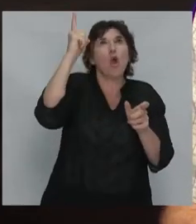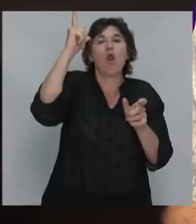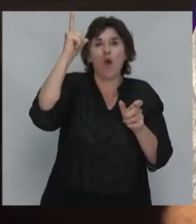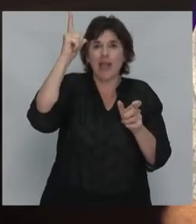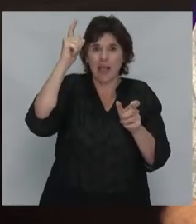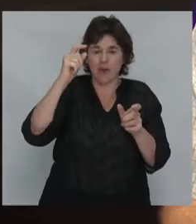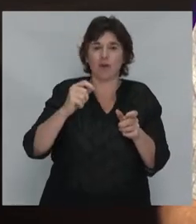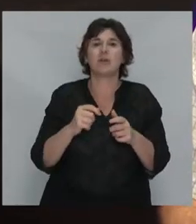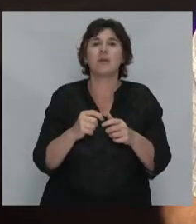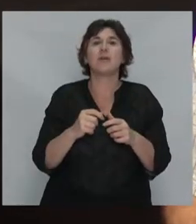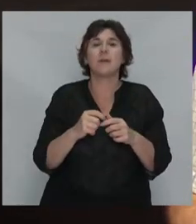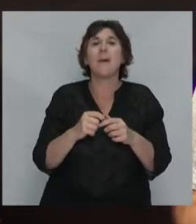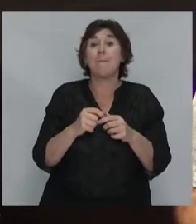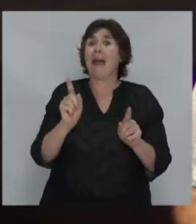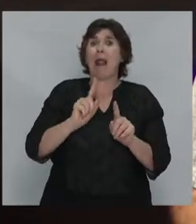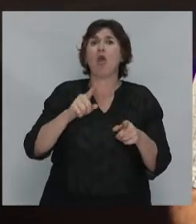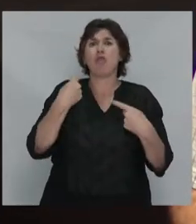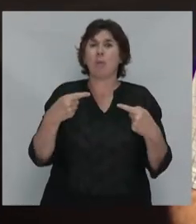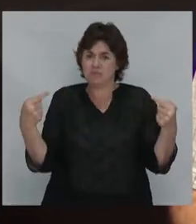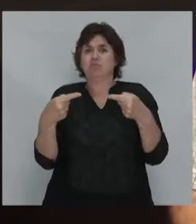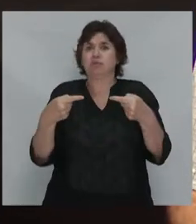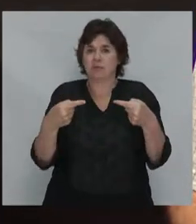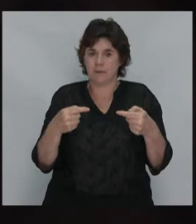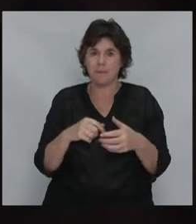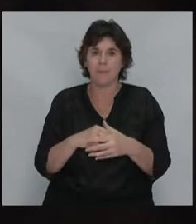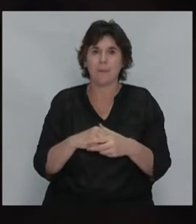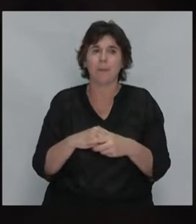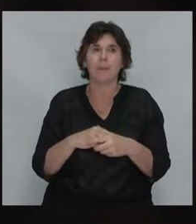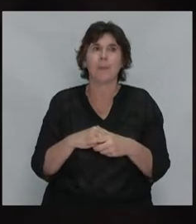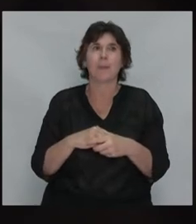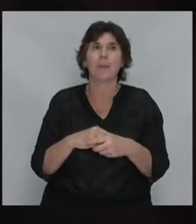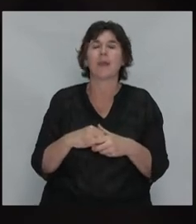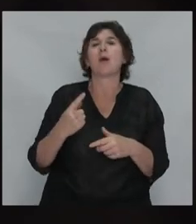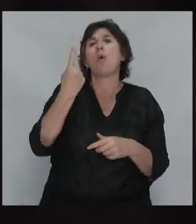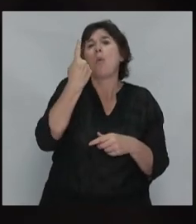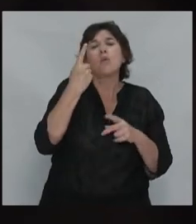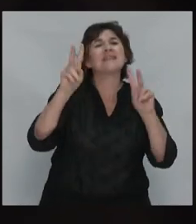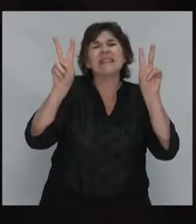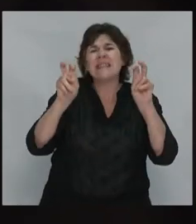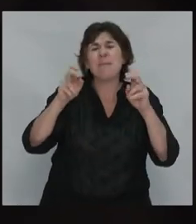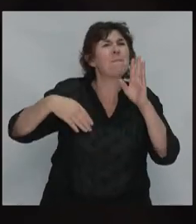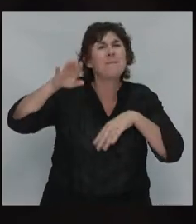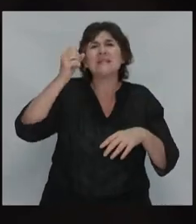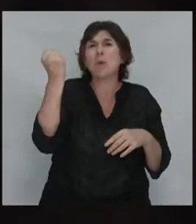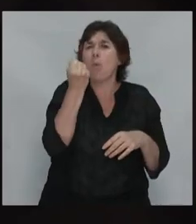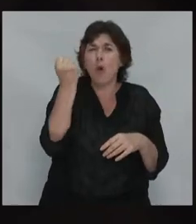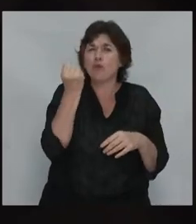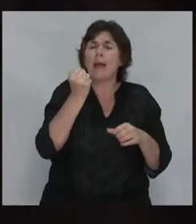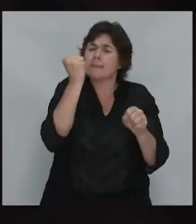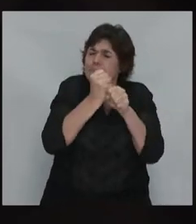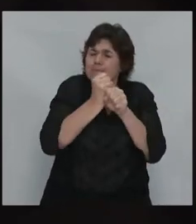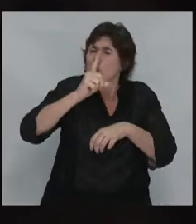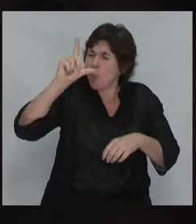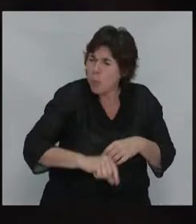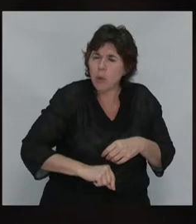eso no sea reversible, como vos dijiste. Bueno, uno de los temas más importantes que se ha trabajado